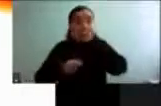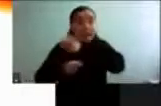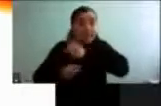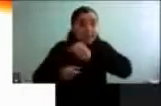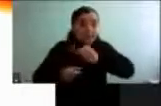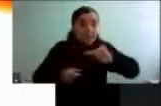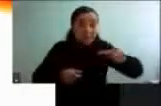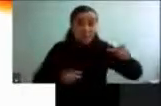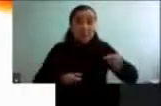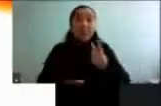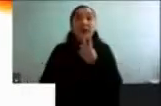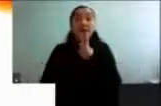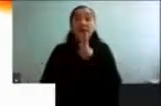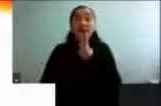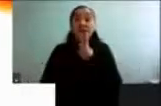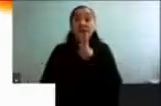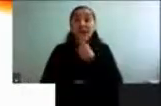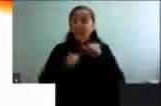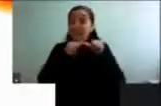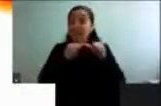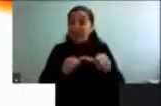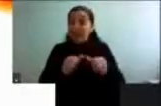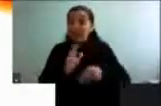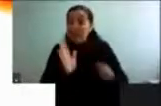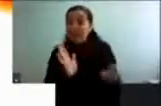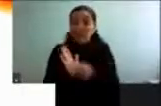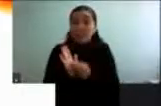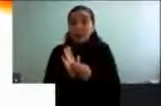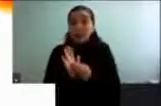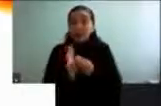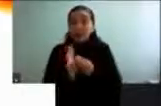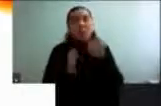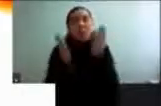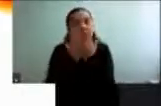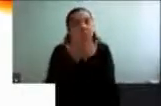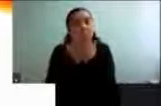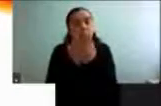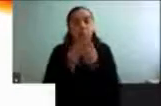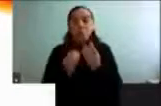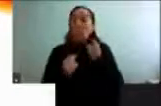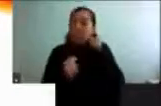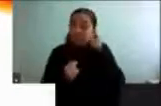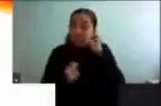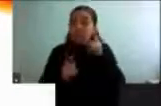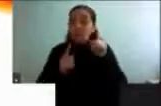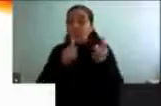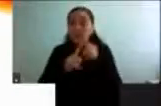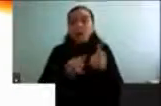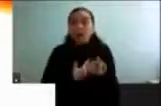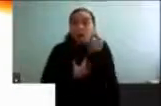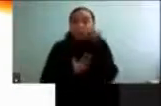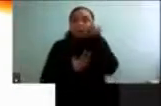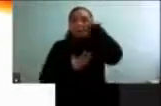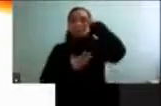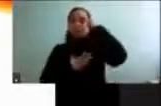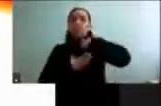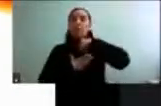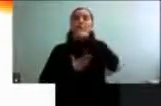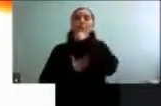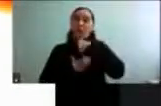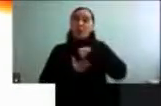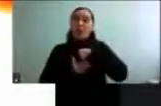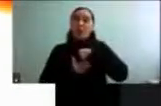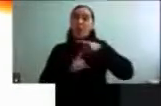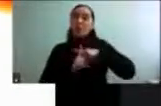vivan más tiempo, y al final este estudio dice que quizás si interiorizamos positivamente el envejecimiento y la vejez,